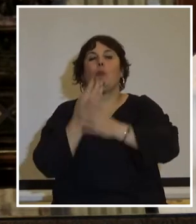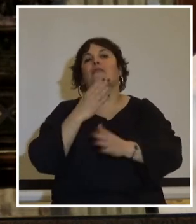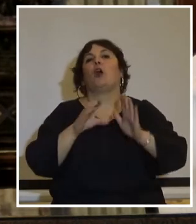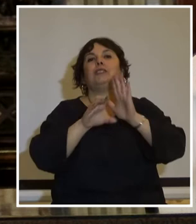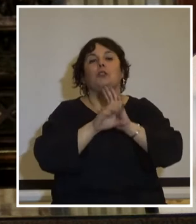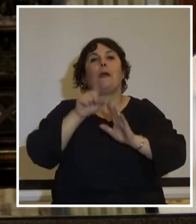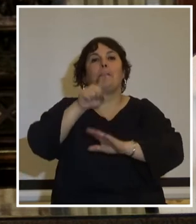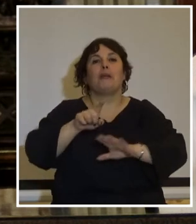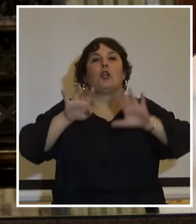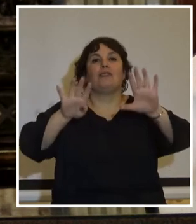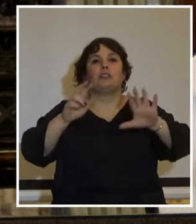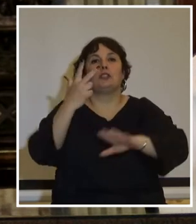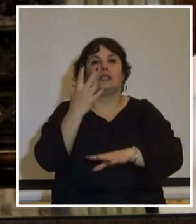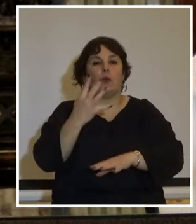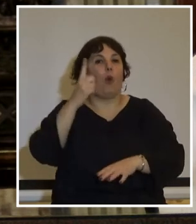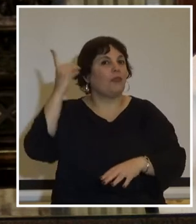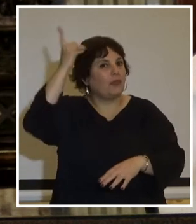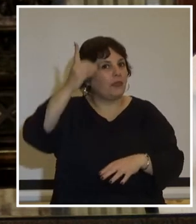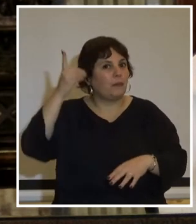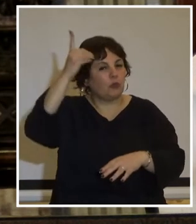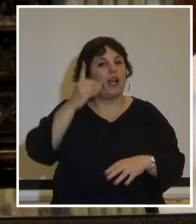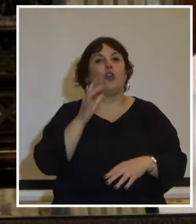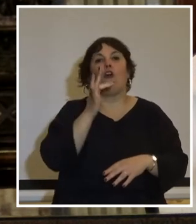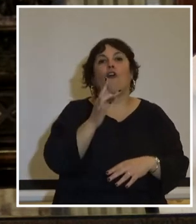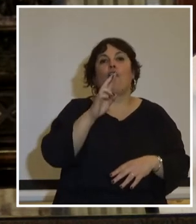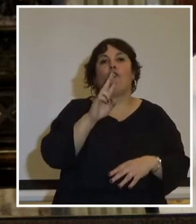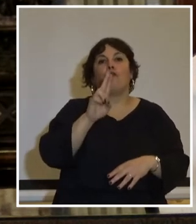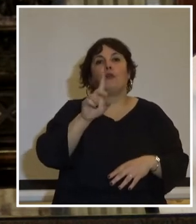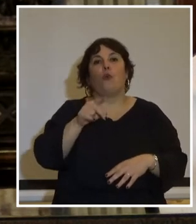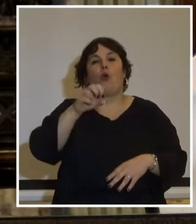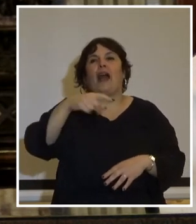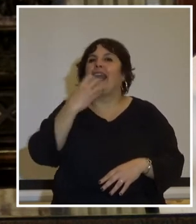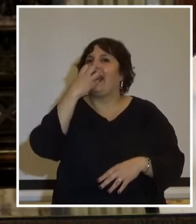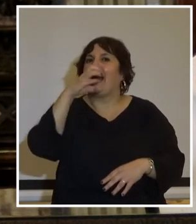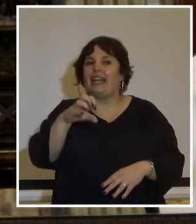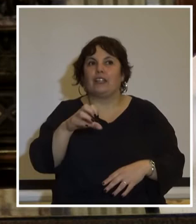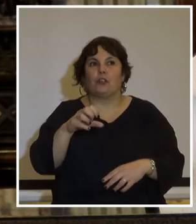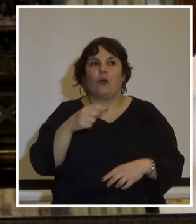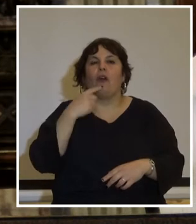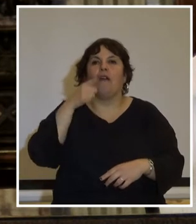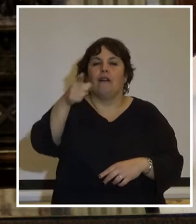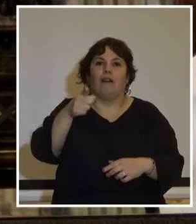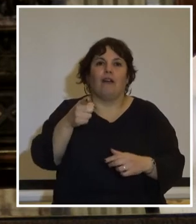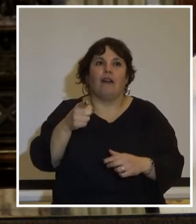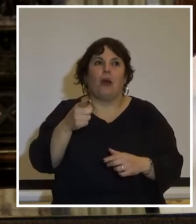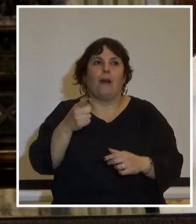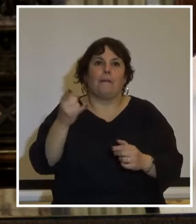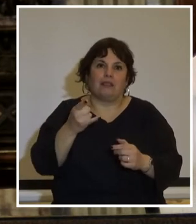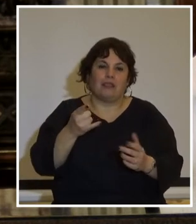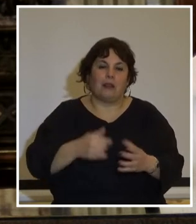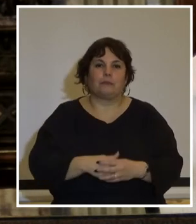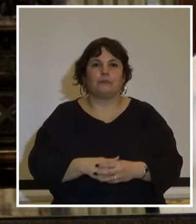34, un diputado, el diputado Emilio Frugoni, le gritó perjuro, perjuro.